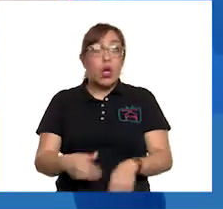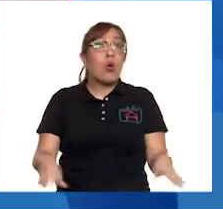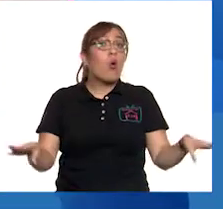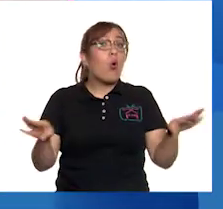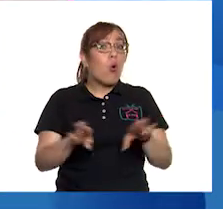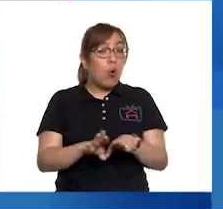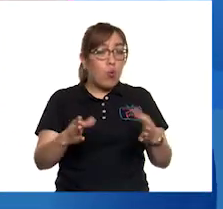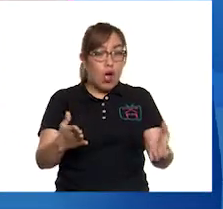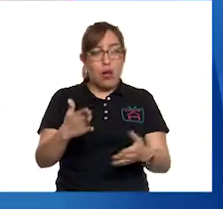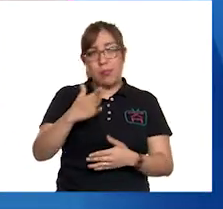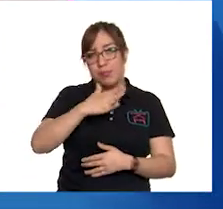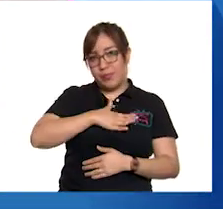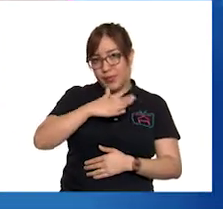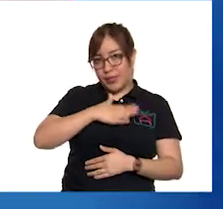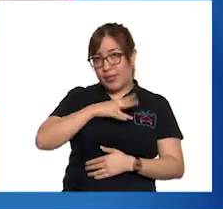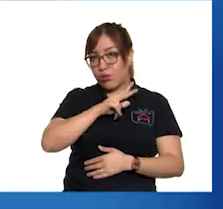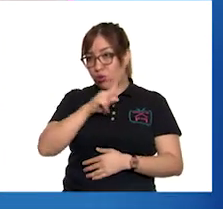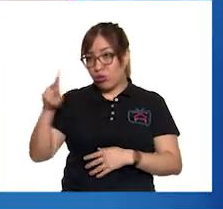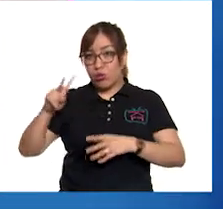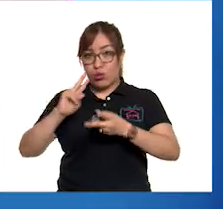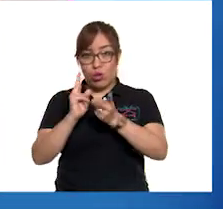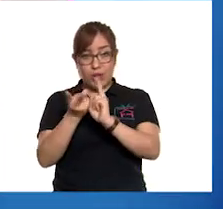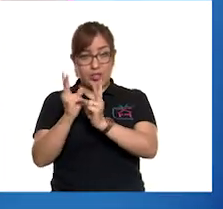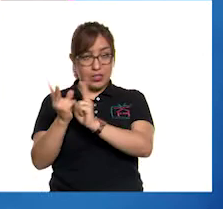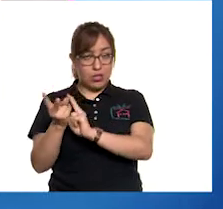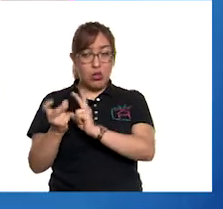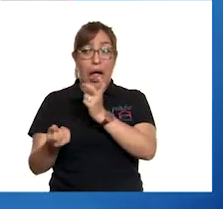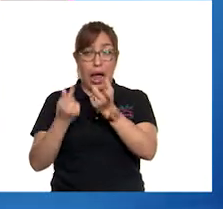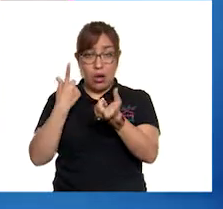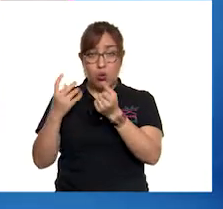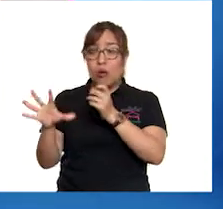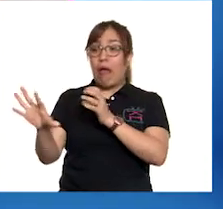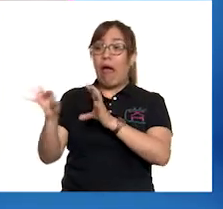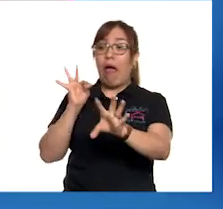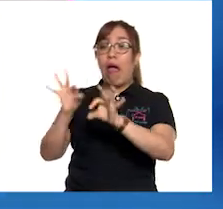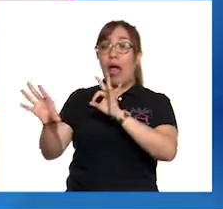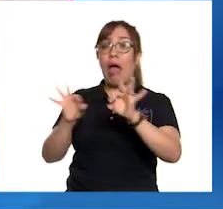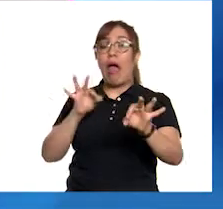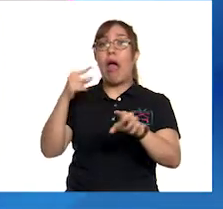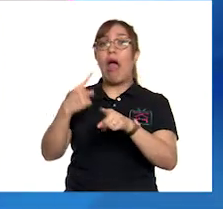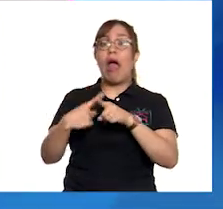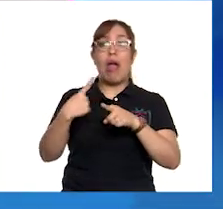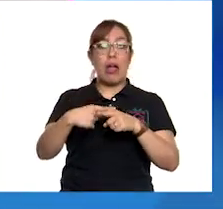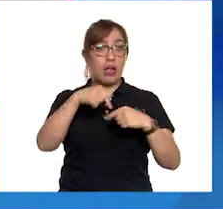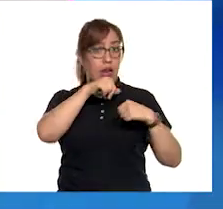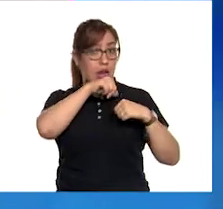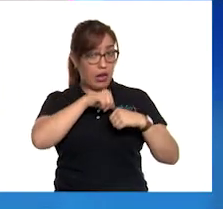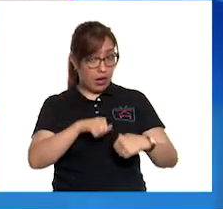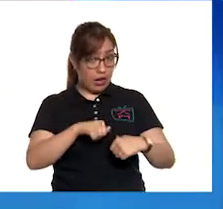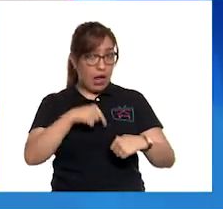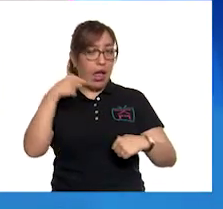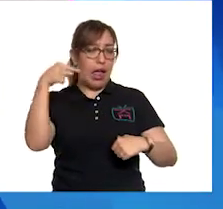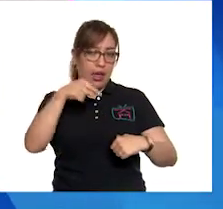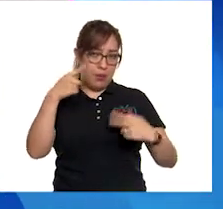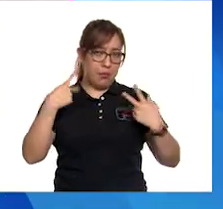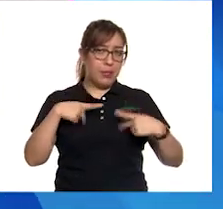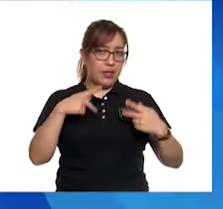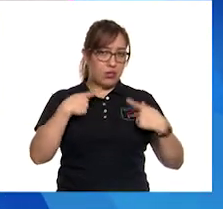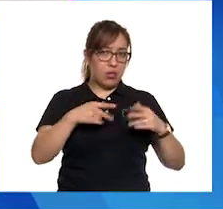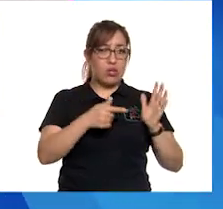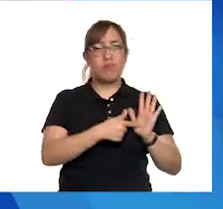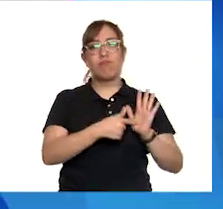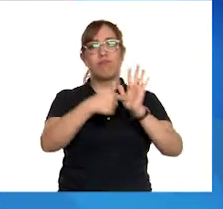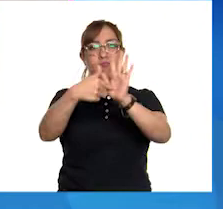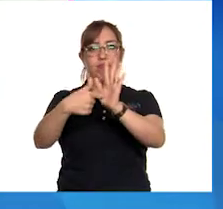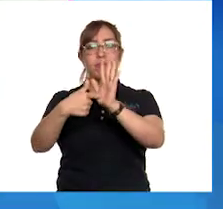entre los vecinos, seleccionamos representantes, y estos representantes son los encargados de llevar nuestras peticiones a la